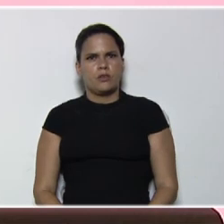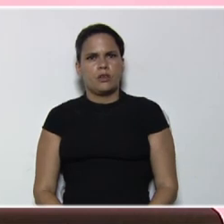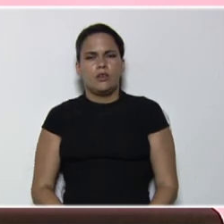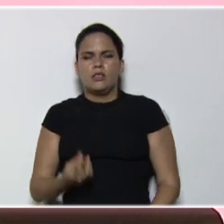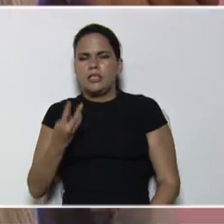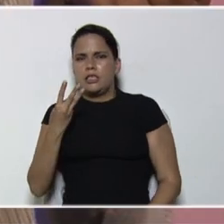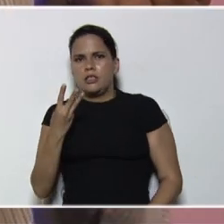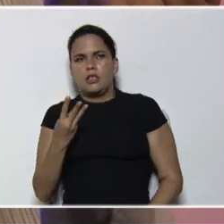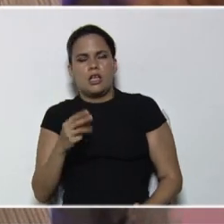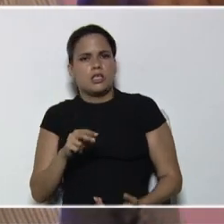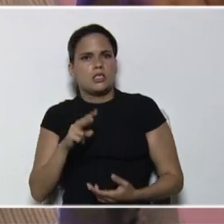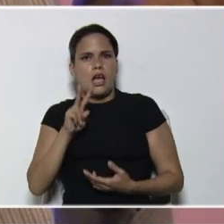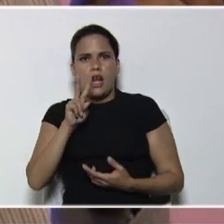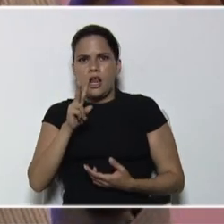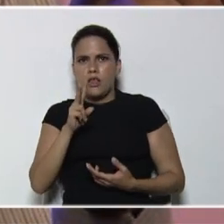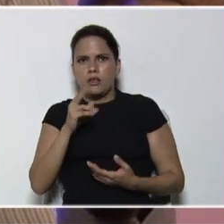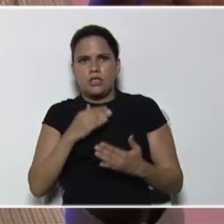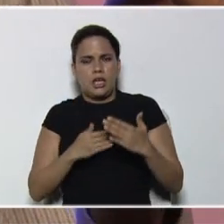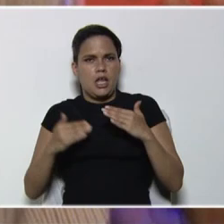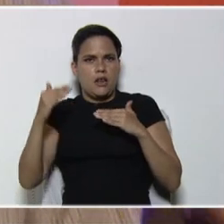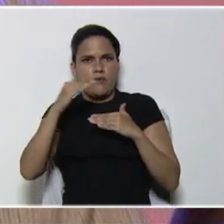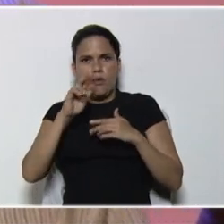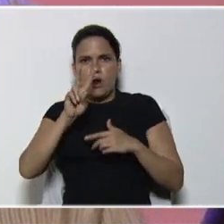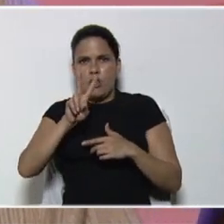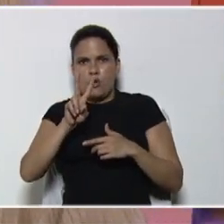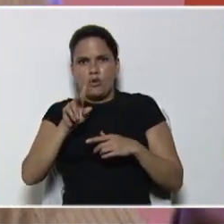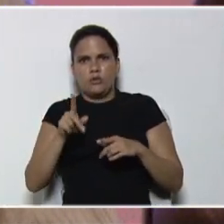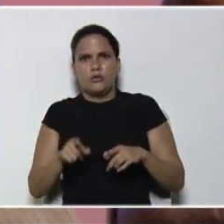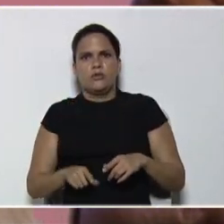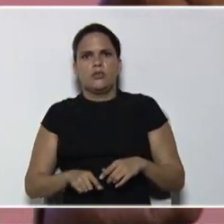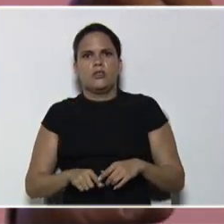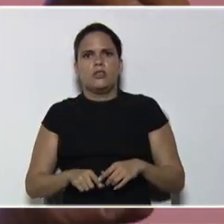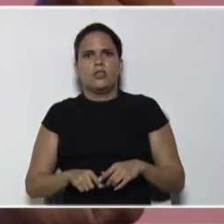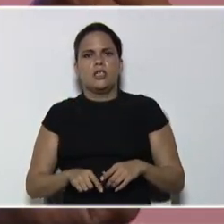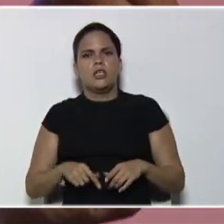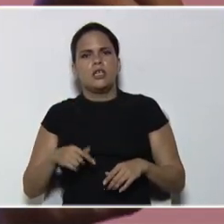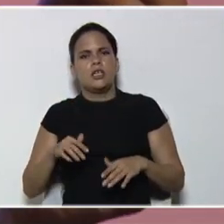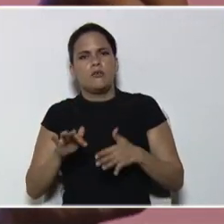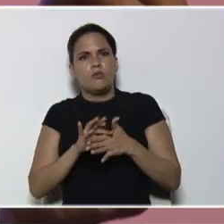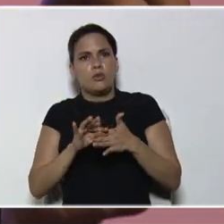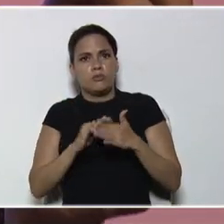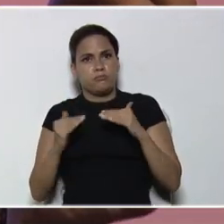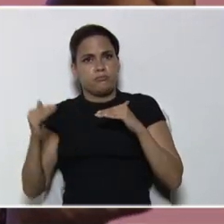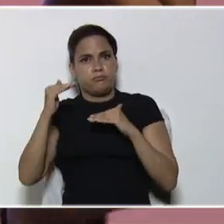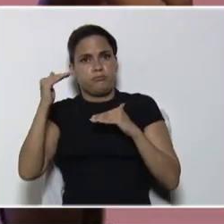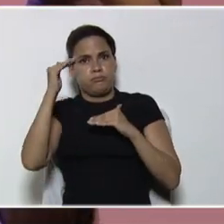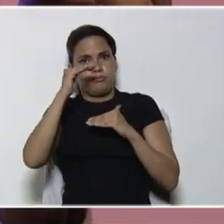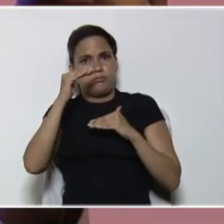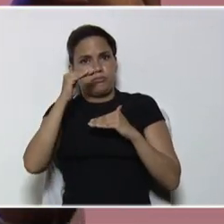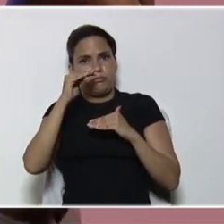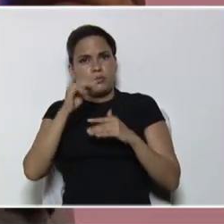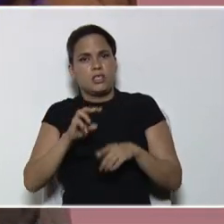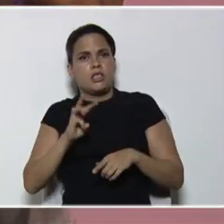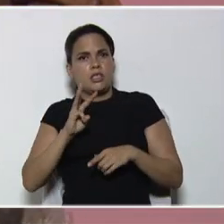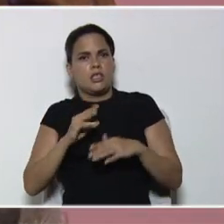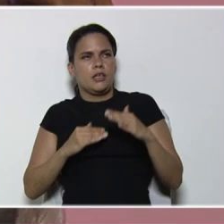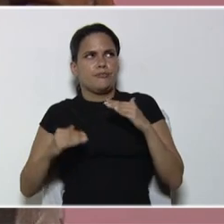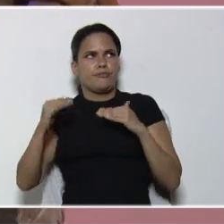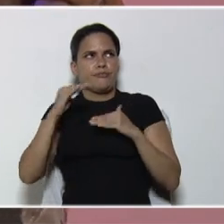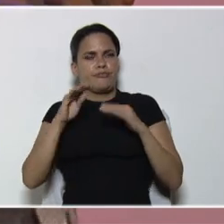3 a la 2, igual a 9, exponencial, y logarítmica, logaritmo de 3, a la 9,